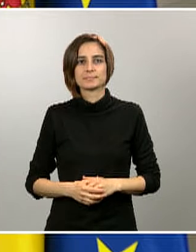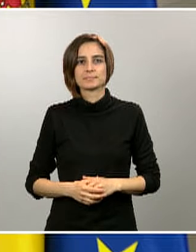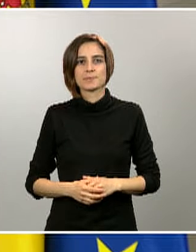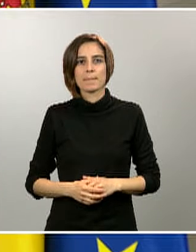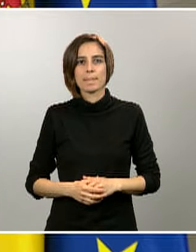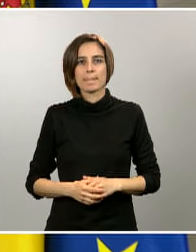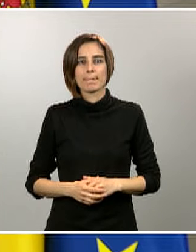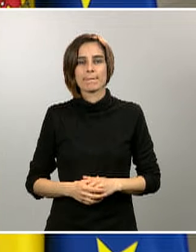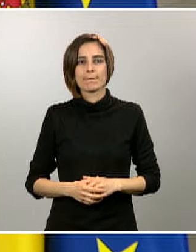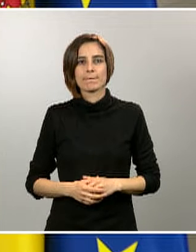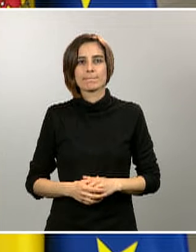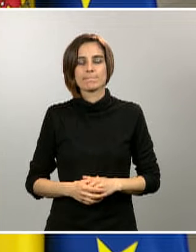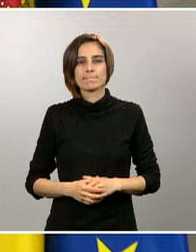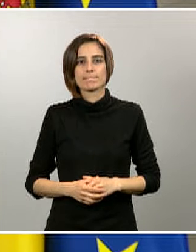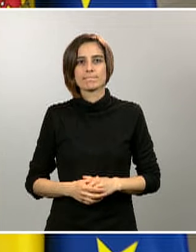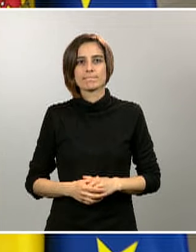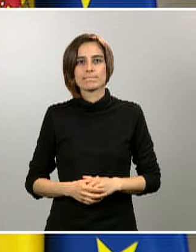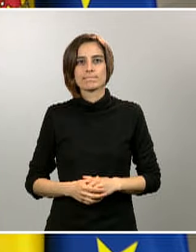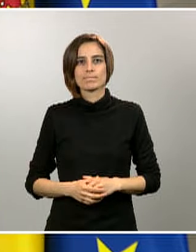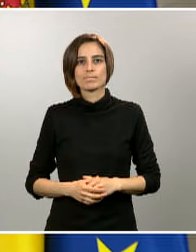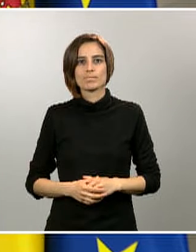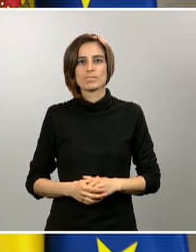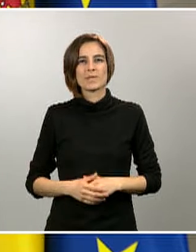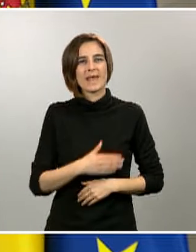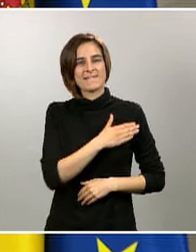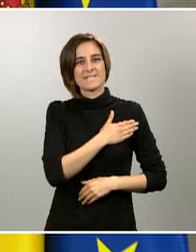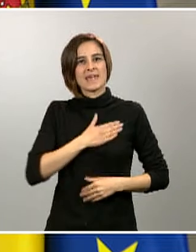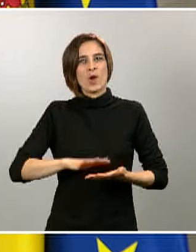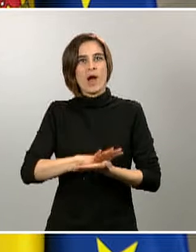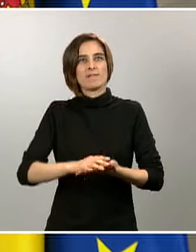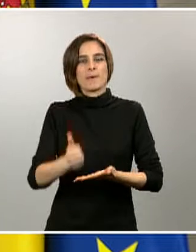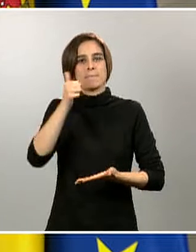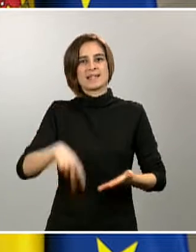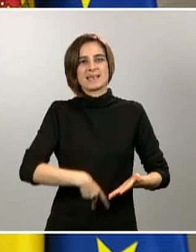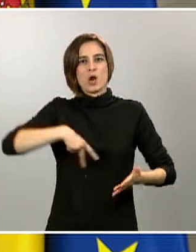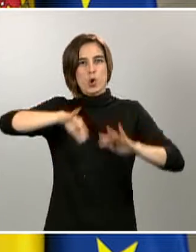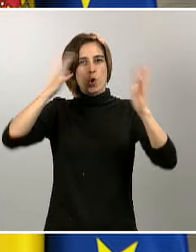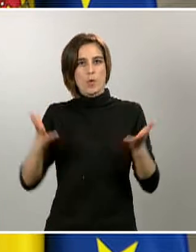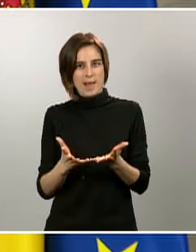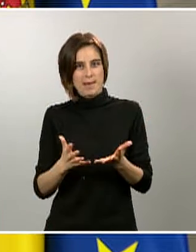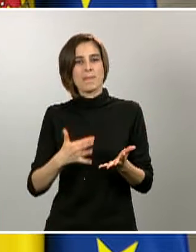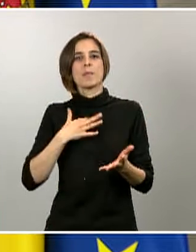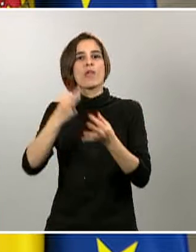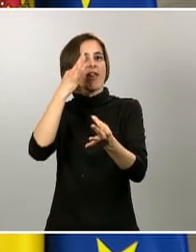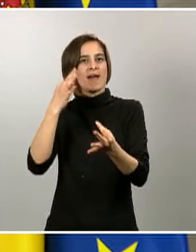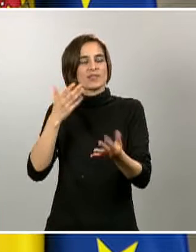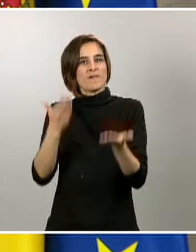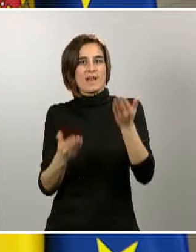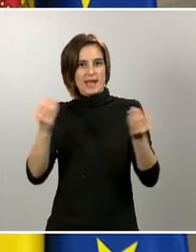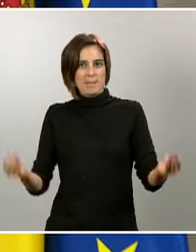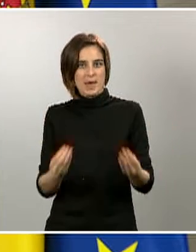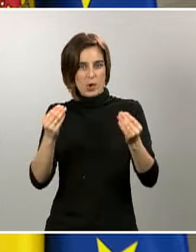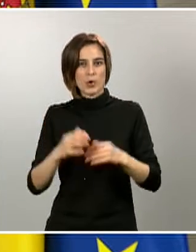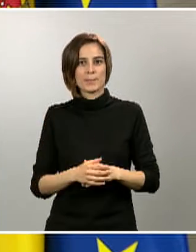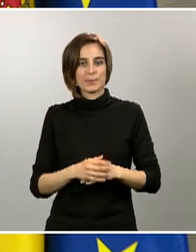perspectiva, para que tengamos un mayor ángulo de valoración de los mismos, del 16 al 22 de